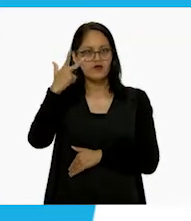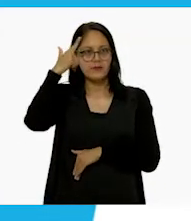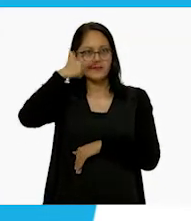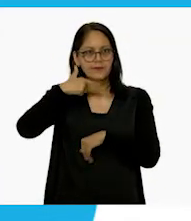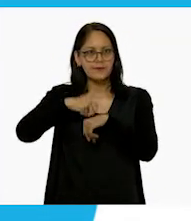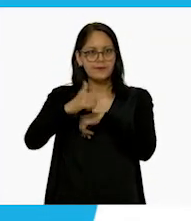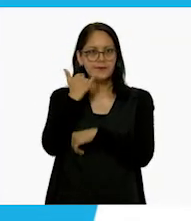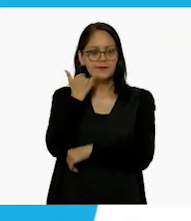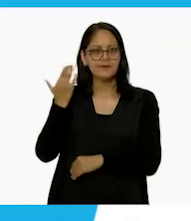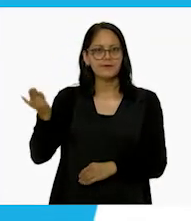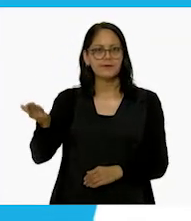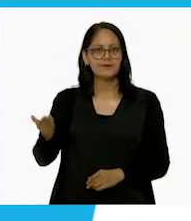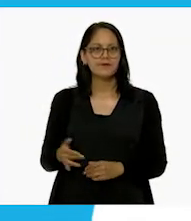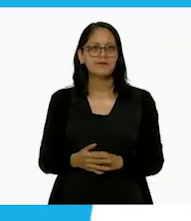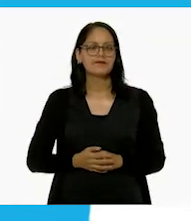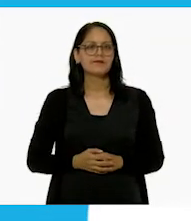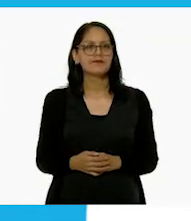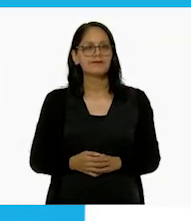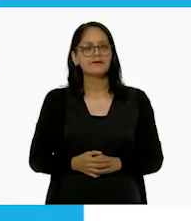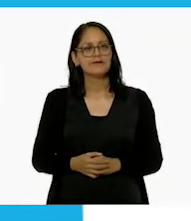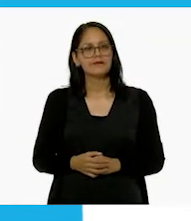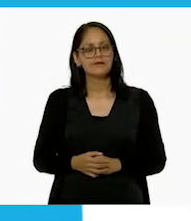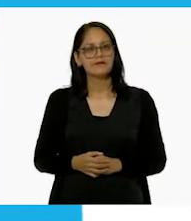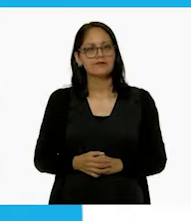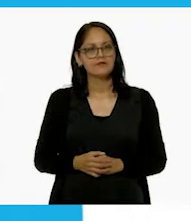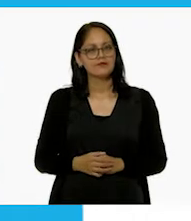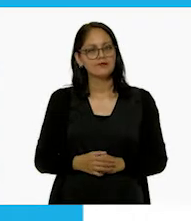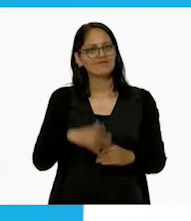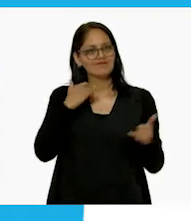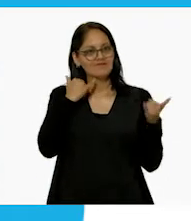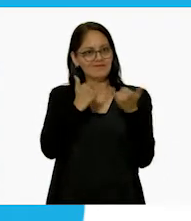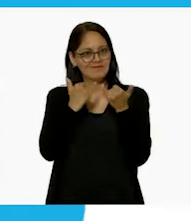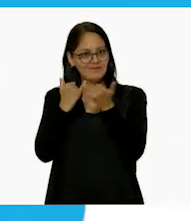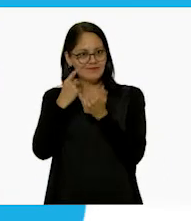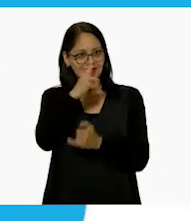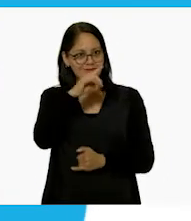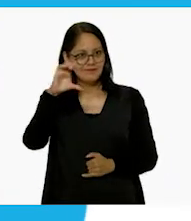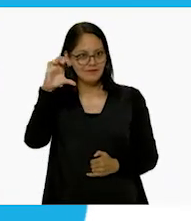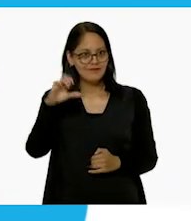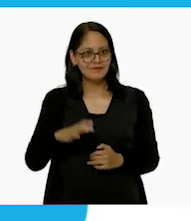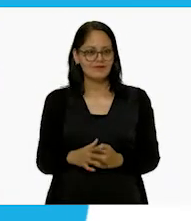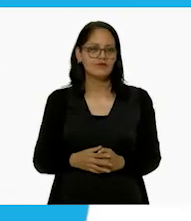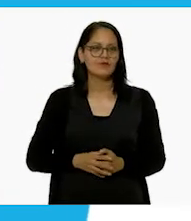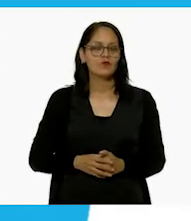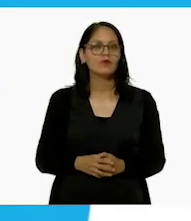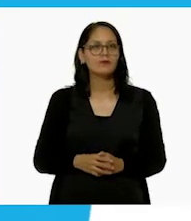teléfono 554172-0413. 100 líneas.